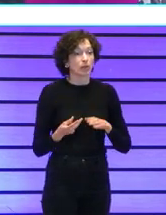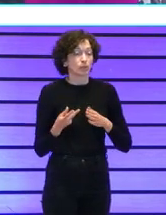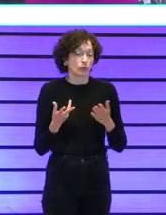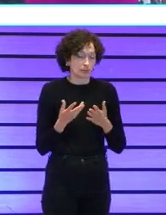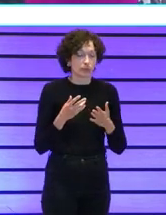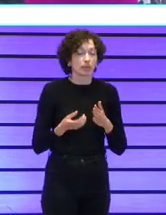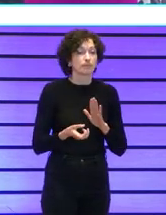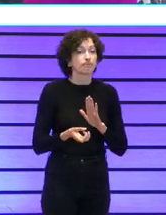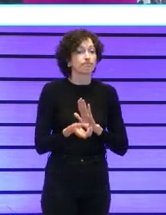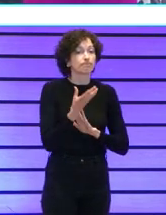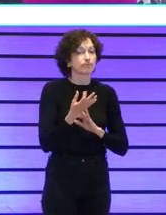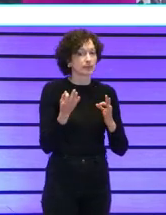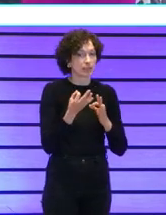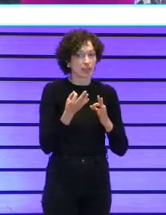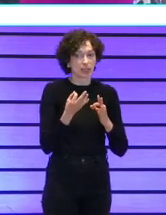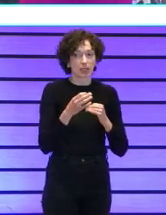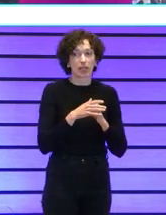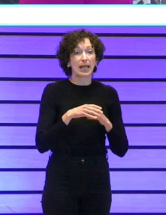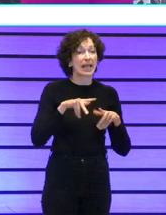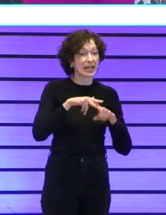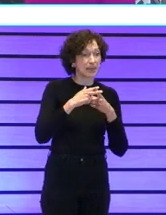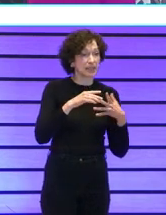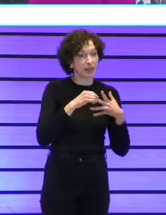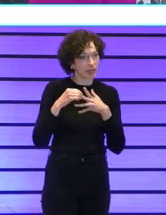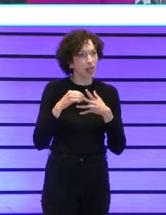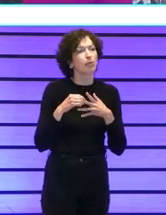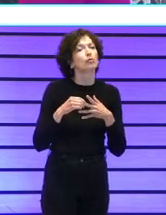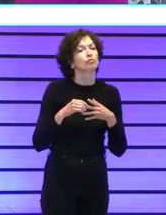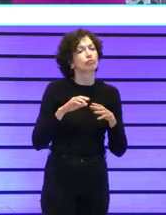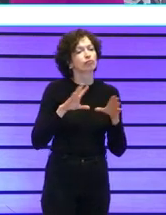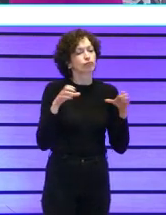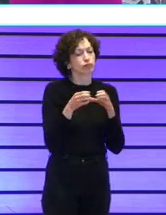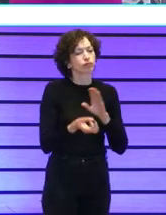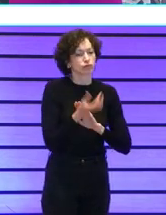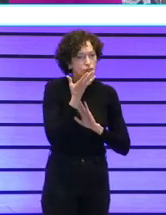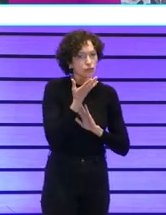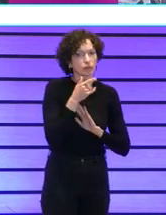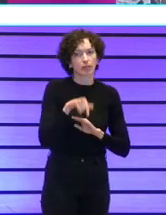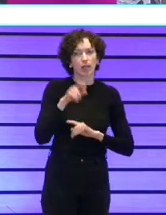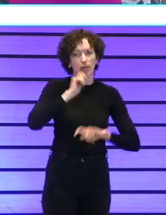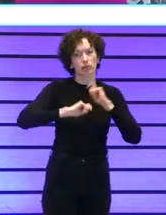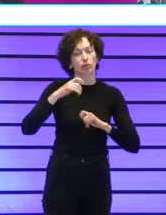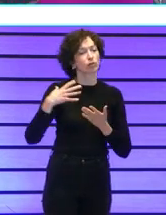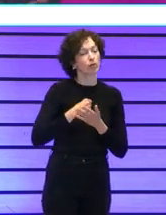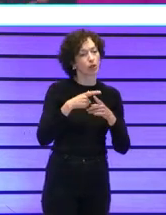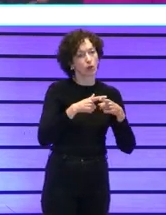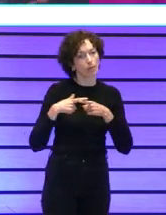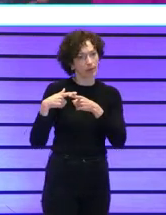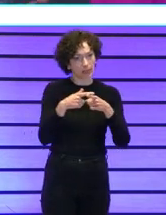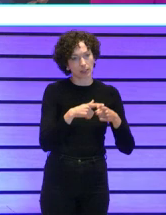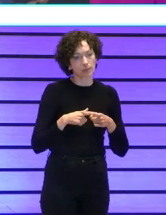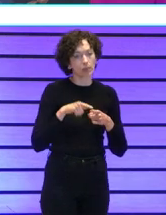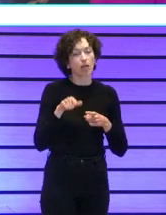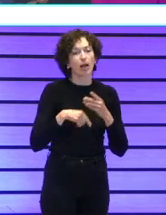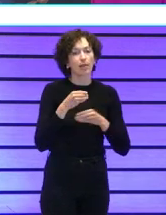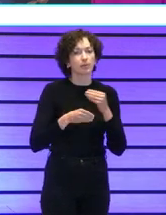hemos creado una colección de herramientas de liderazgo que es compartida por toda la organización y que lo llevamos ahí como